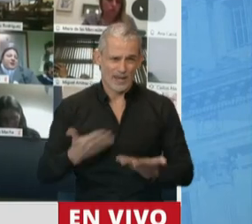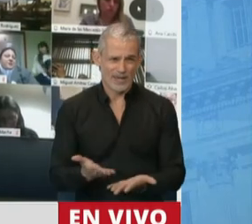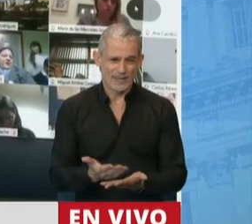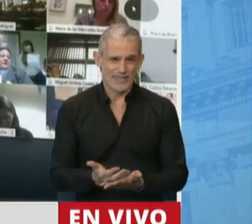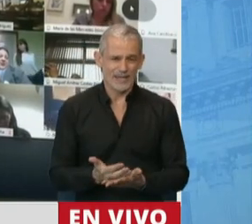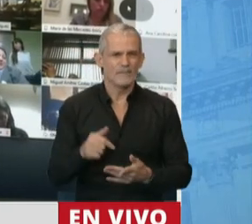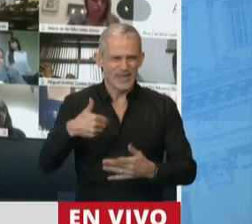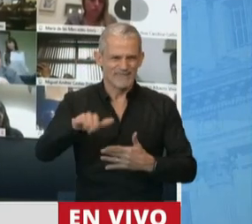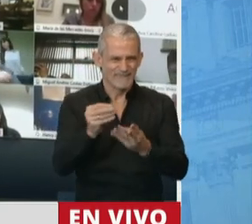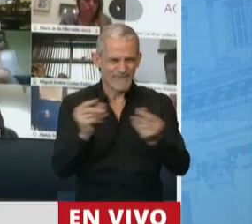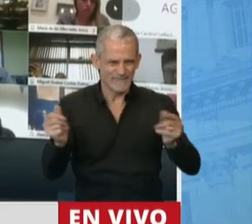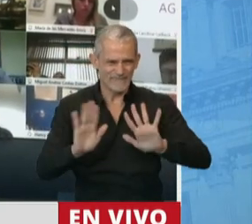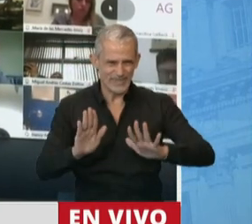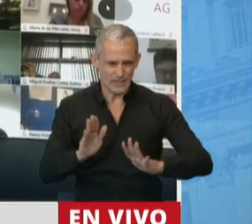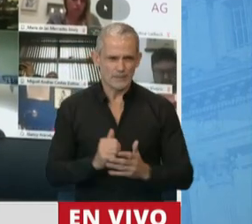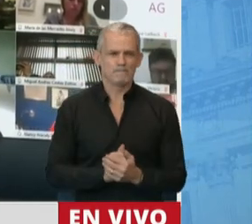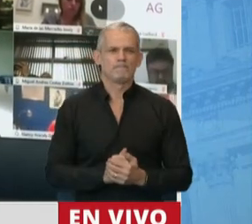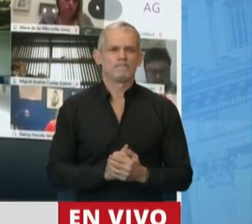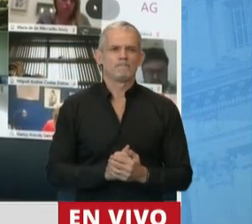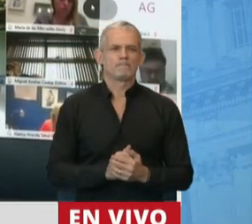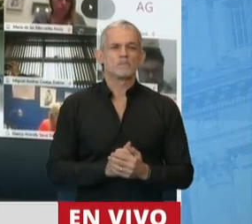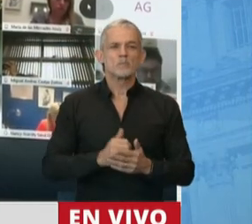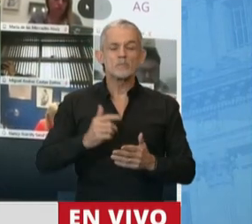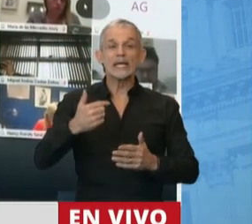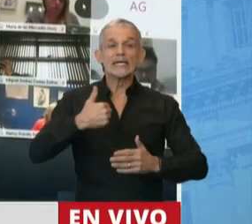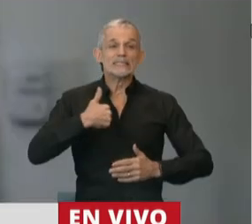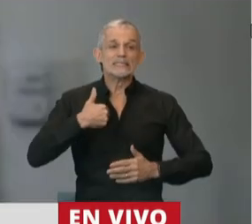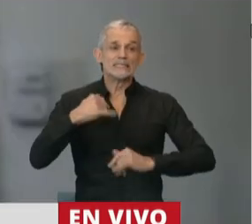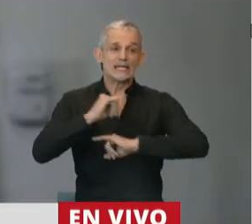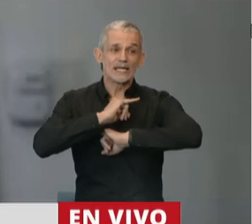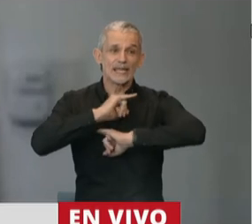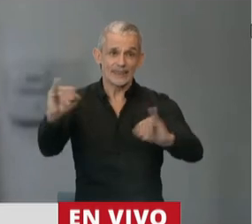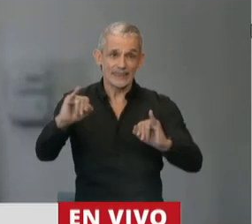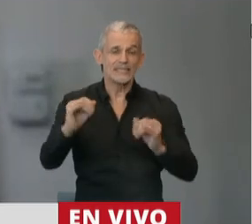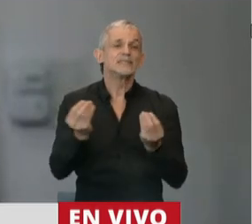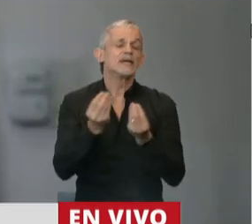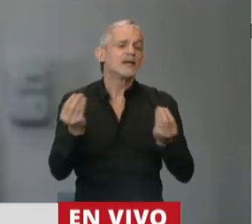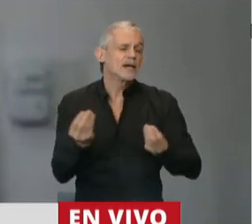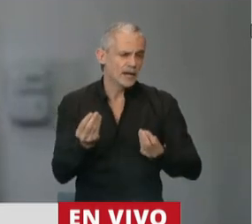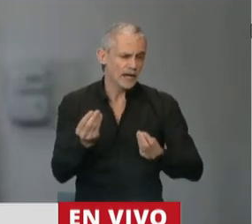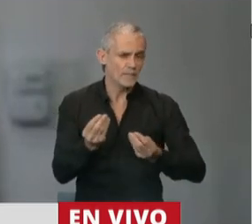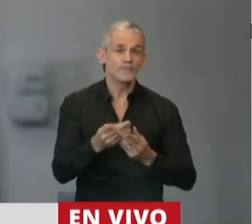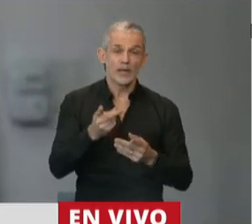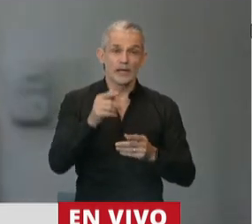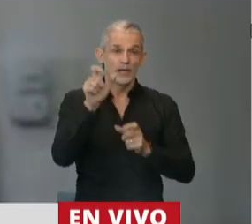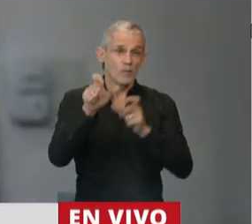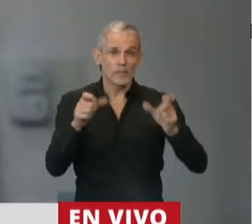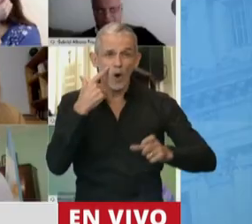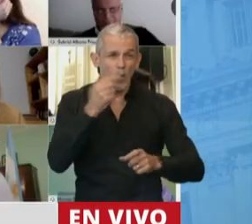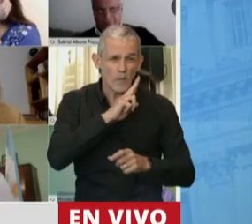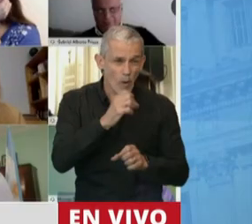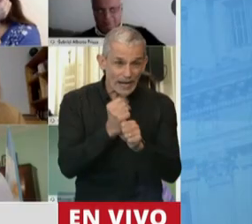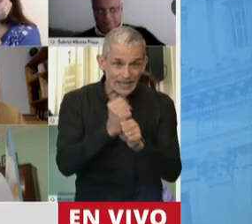Quiero terminar, señor presidente, diciéndole que los trabajadores y